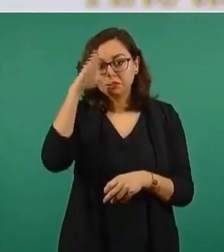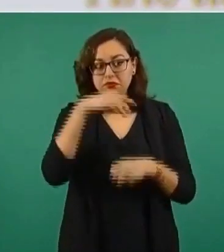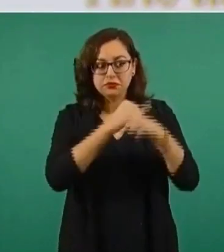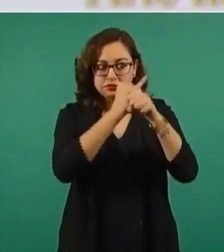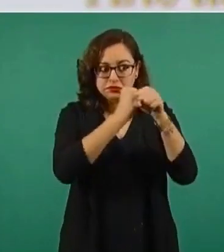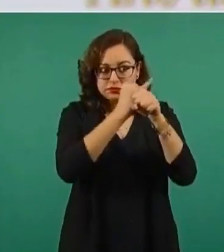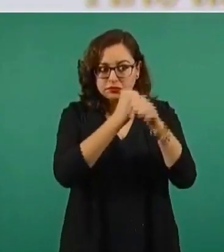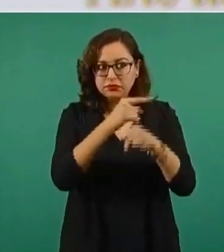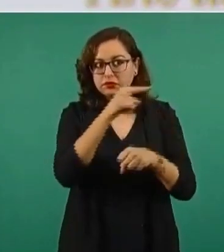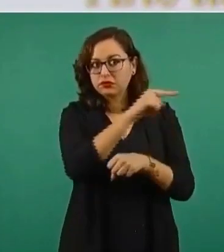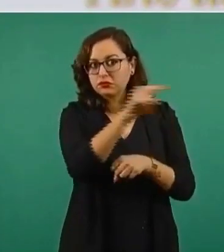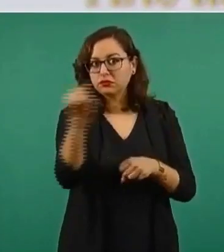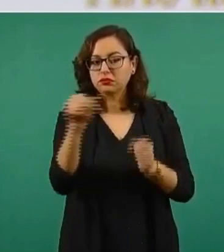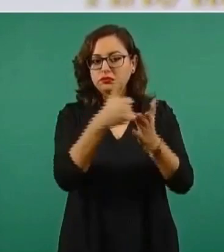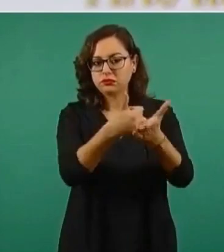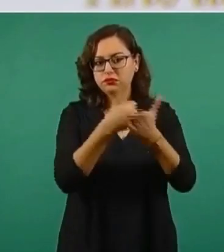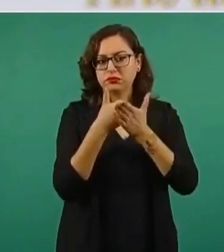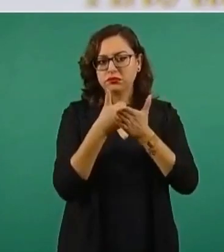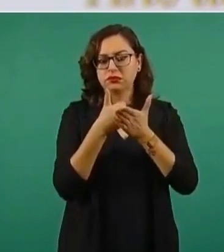nos ayuden.